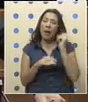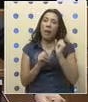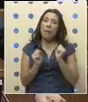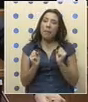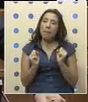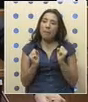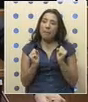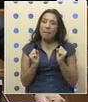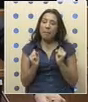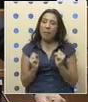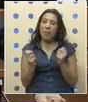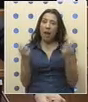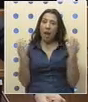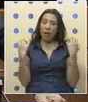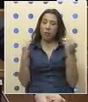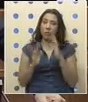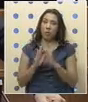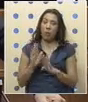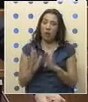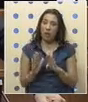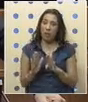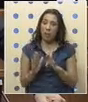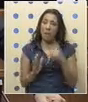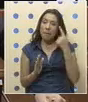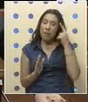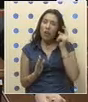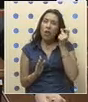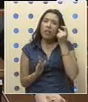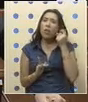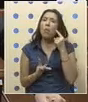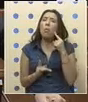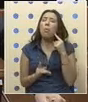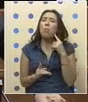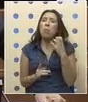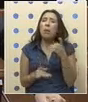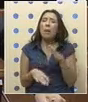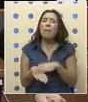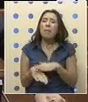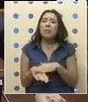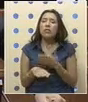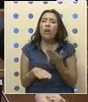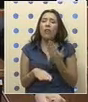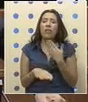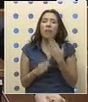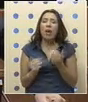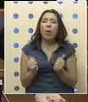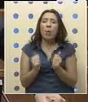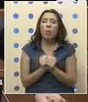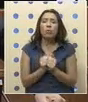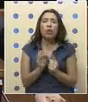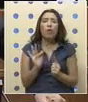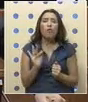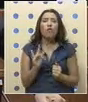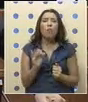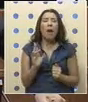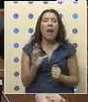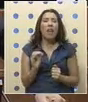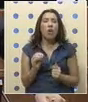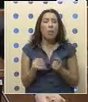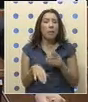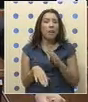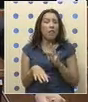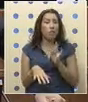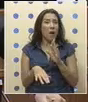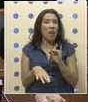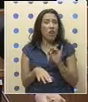encargarse de ese cuidado. Pero no entiendo por qué razón ese permiso tiene que además ir acompañado de fuero. Porque el fuero